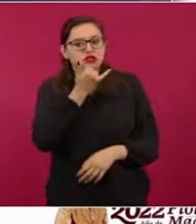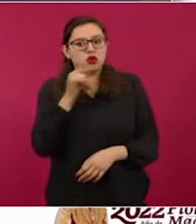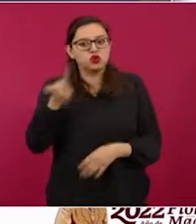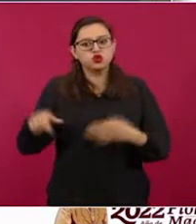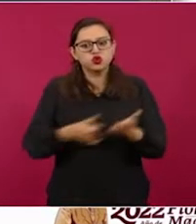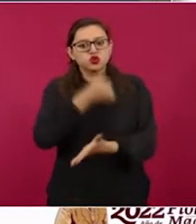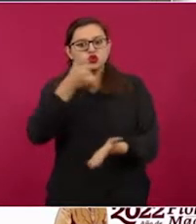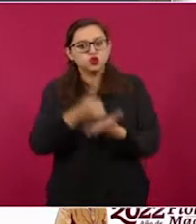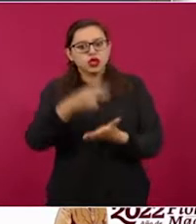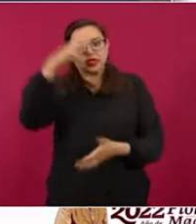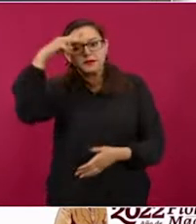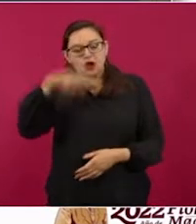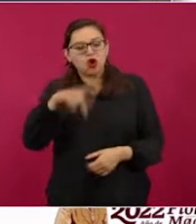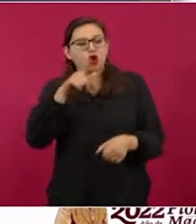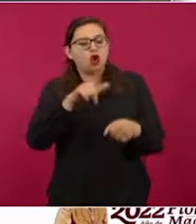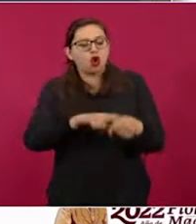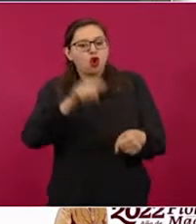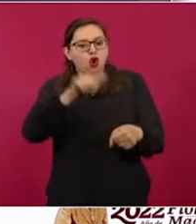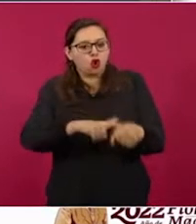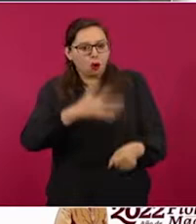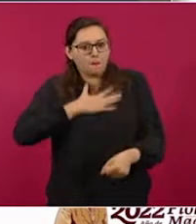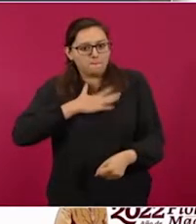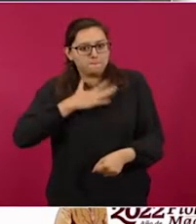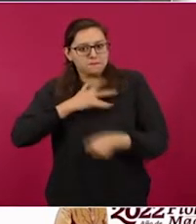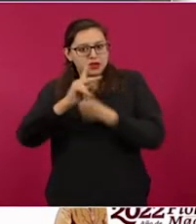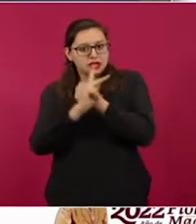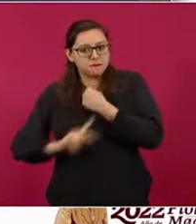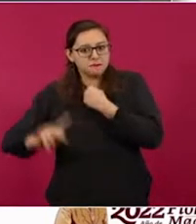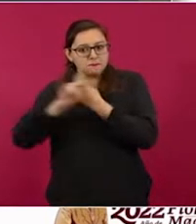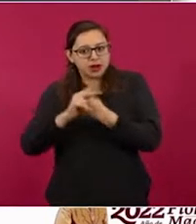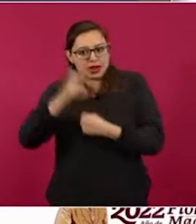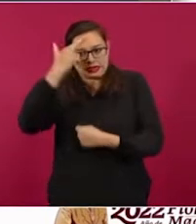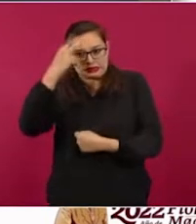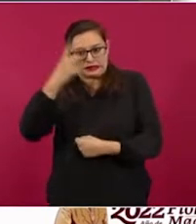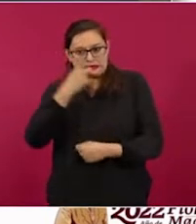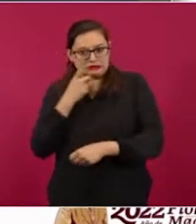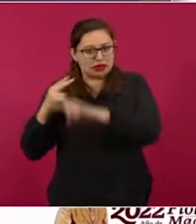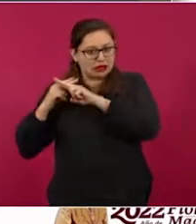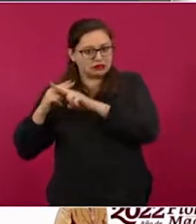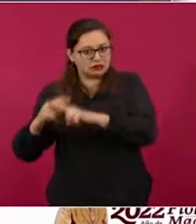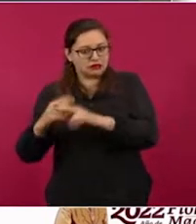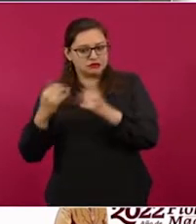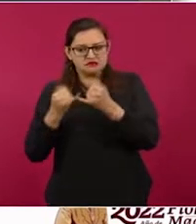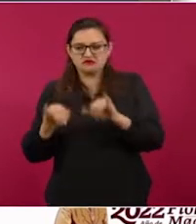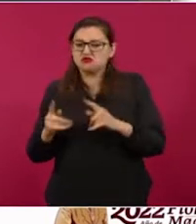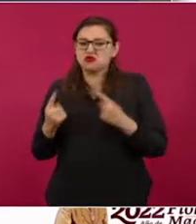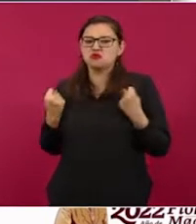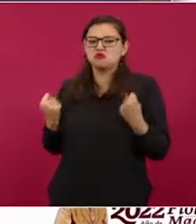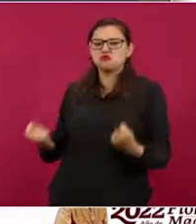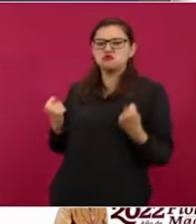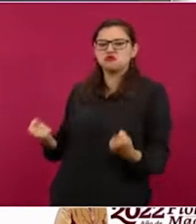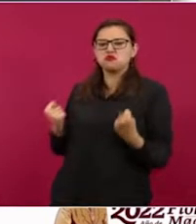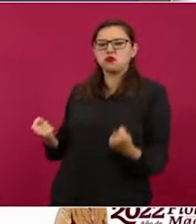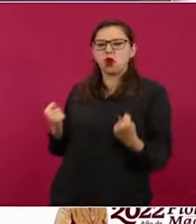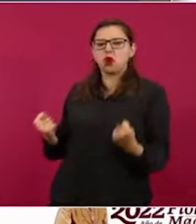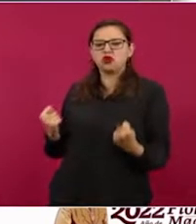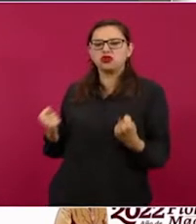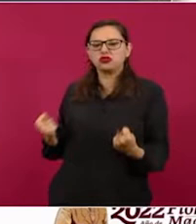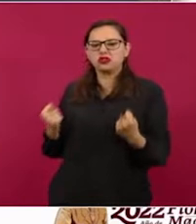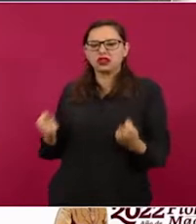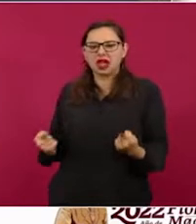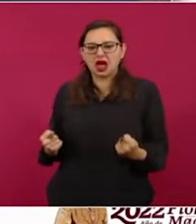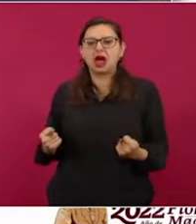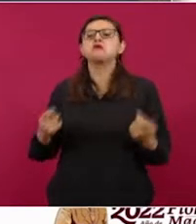en el Zócalo son un homenaje a su aniversario de independencia. Si los derechairos dicen que es la